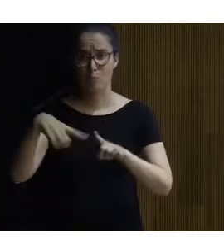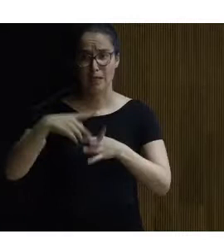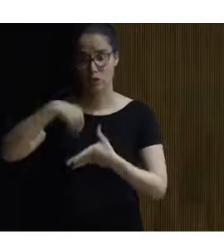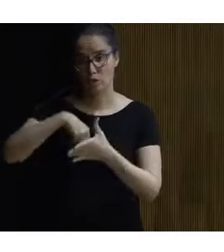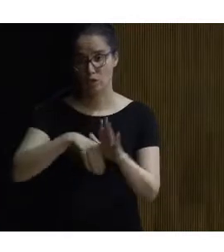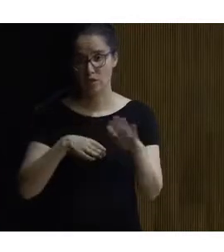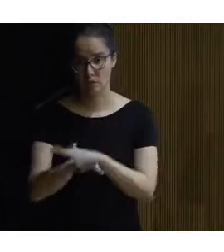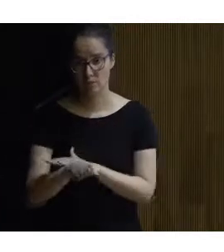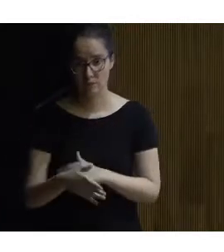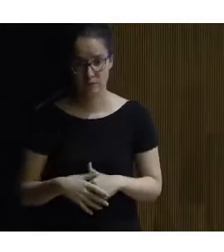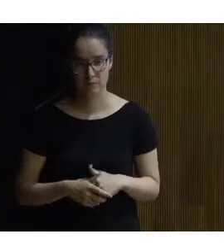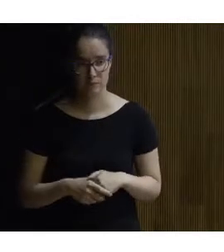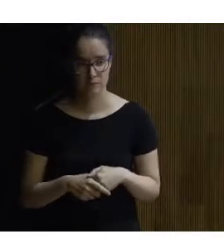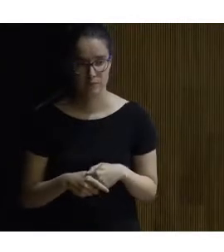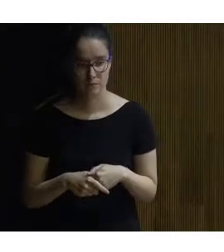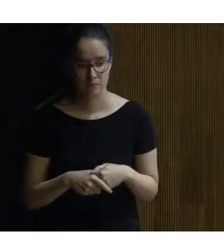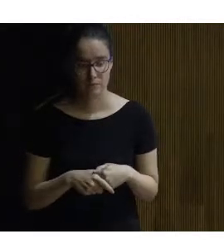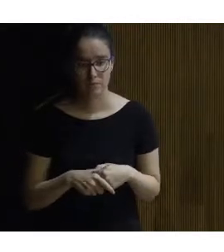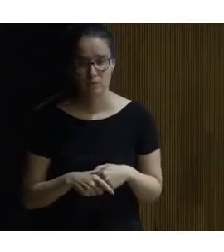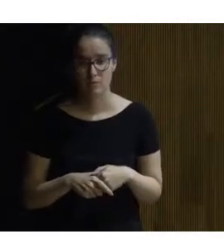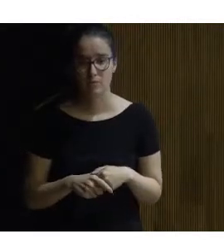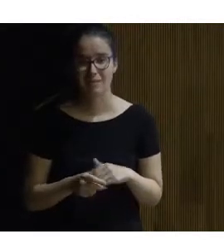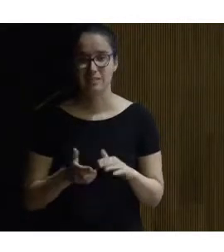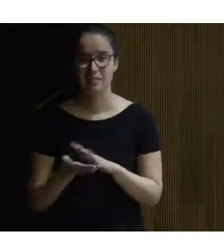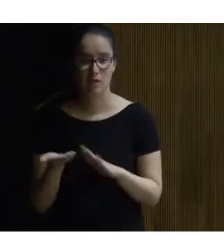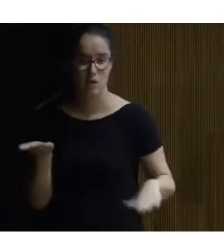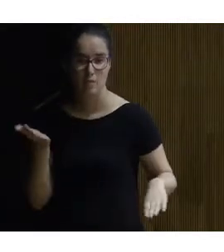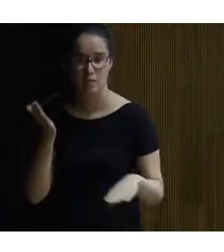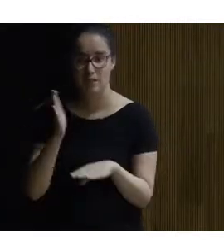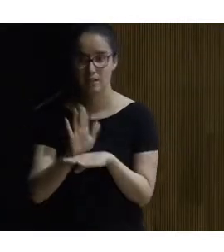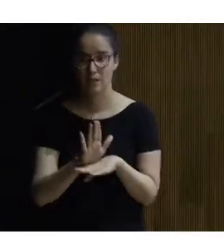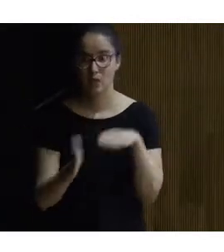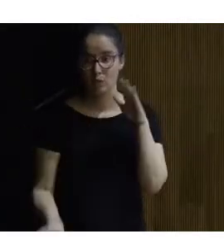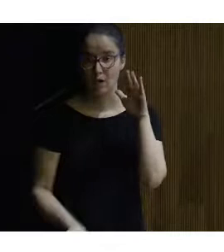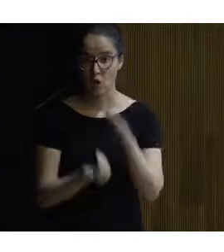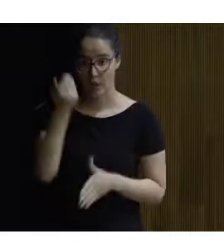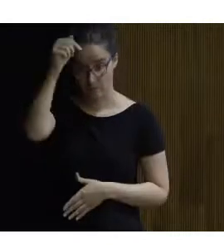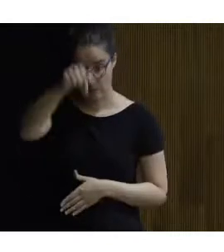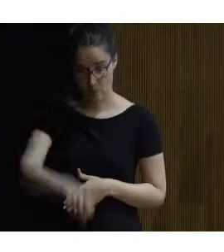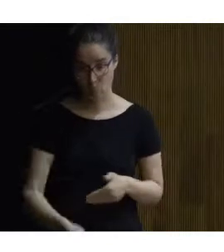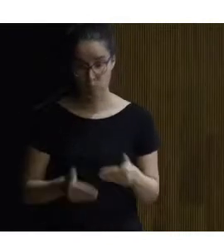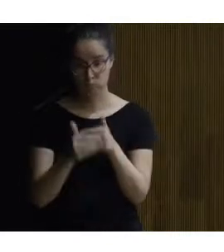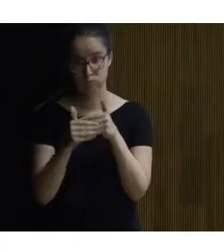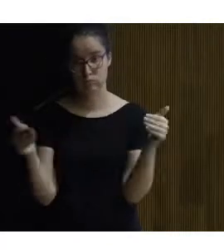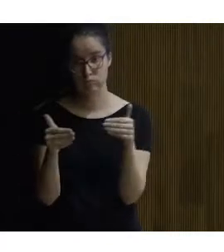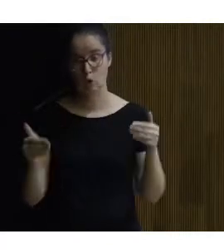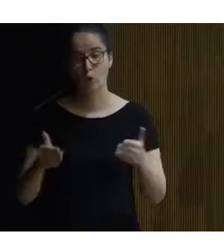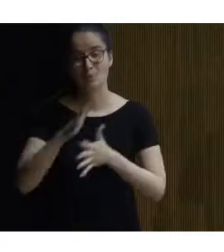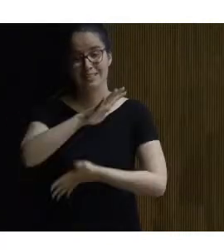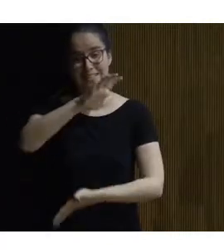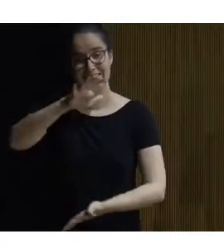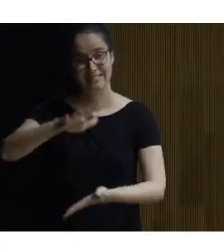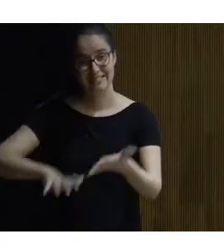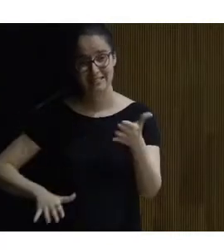o sea de hecho el hecho de presentarla en una jornada como esta que es un texto